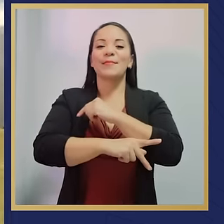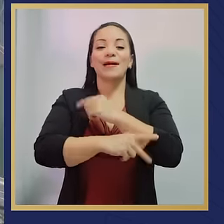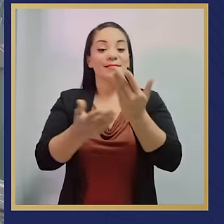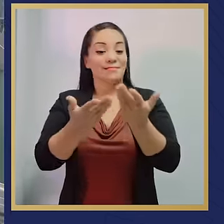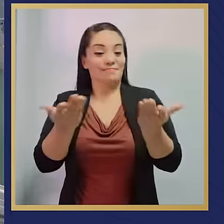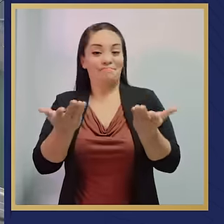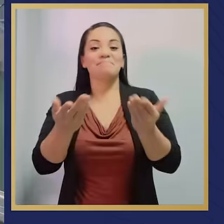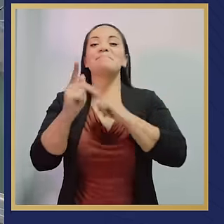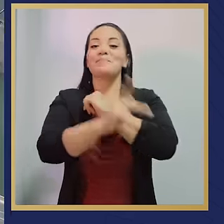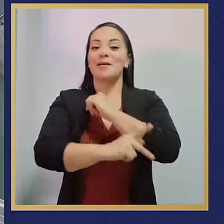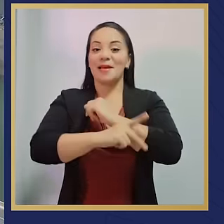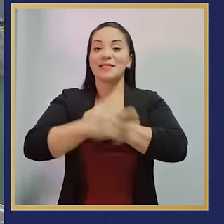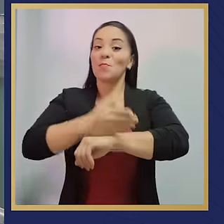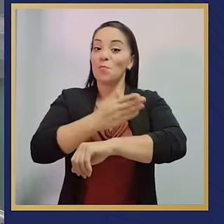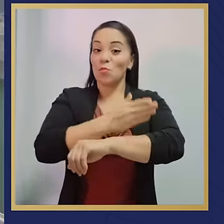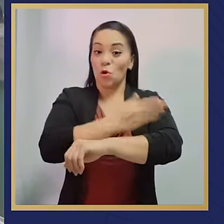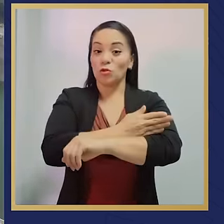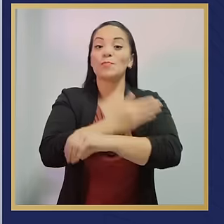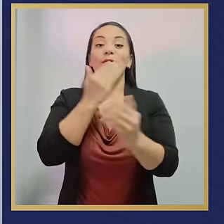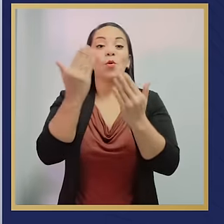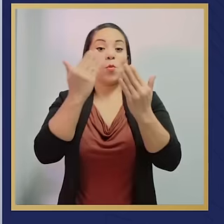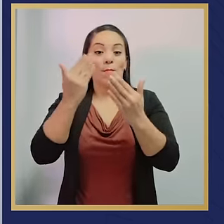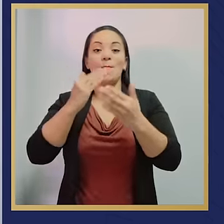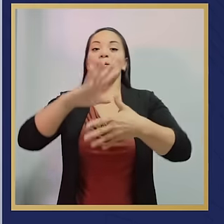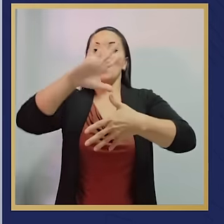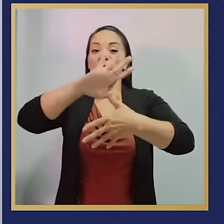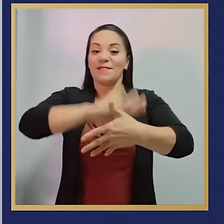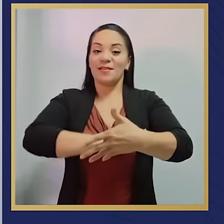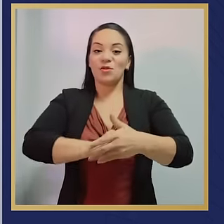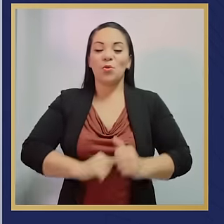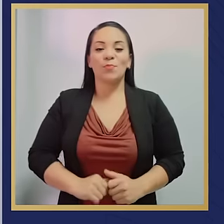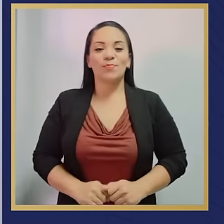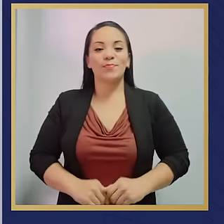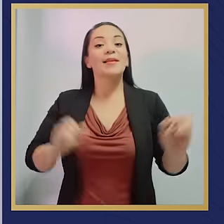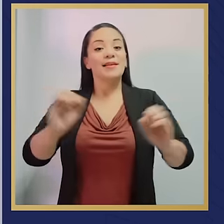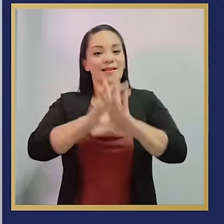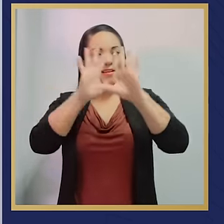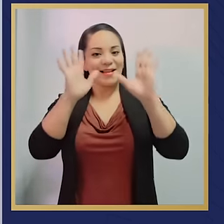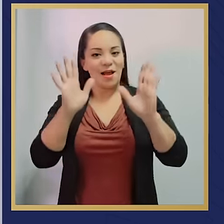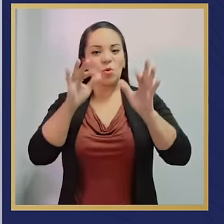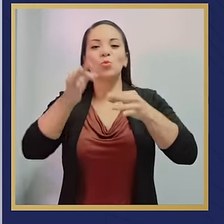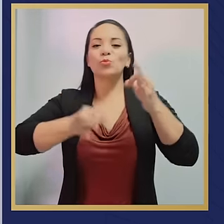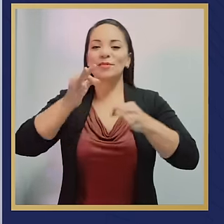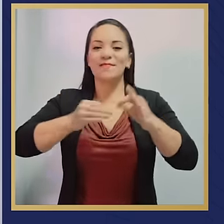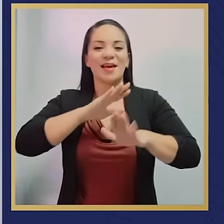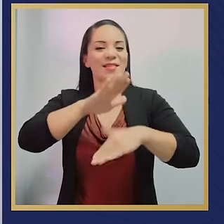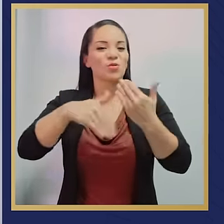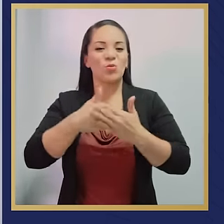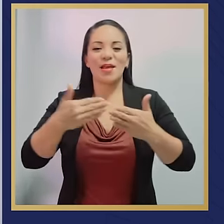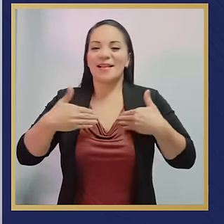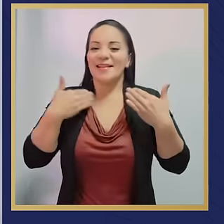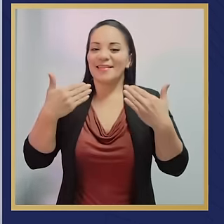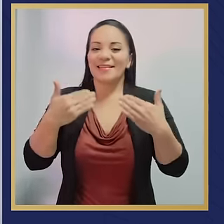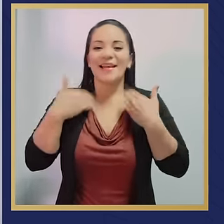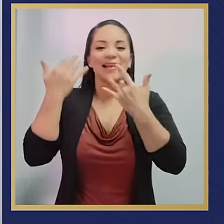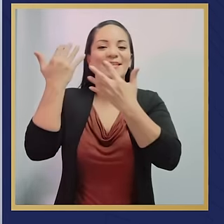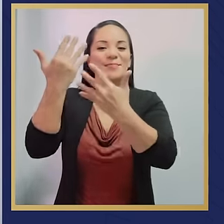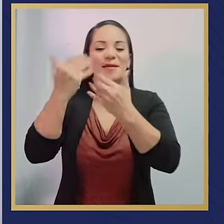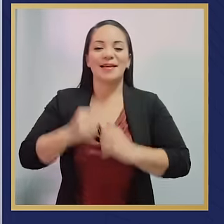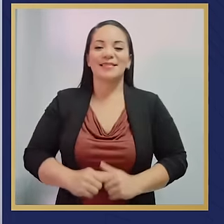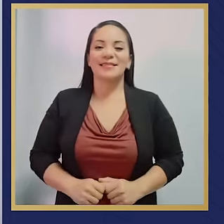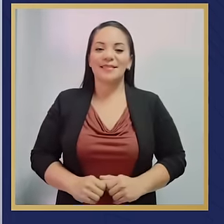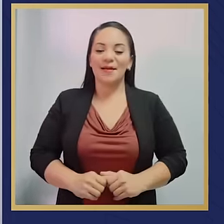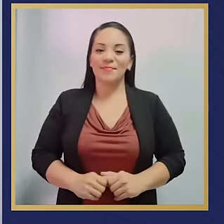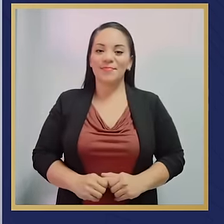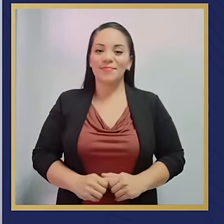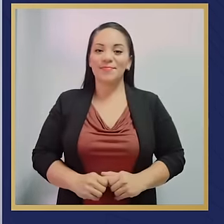naciones más prósperas de la región. Claro que se justificaba toda esa alegría y esperanza porque